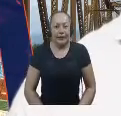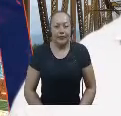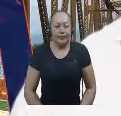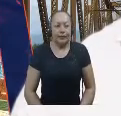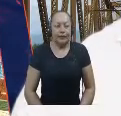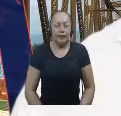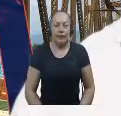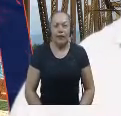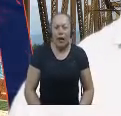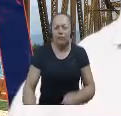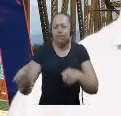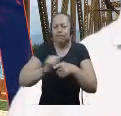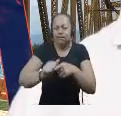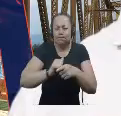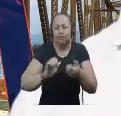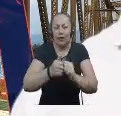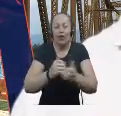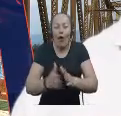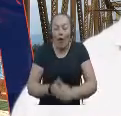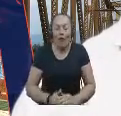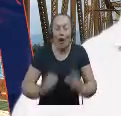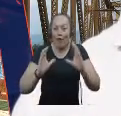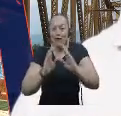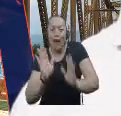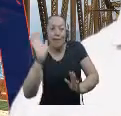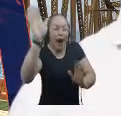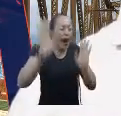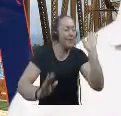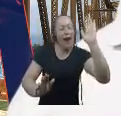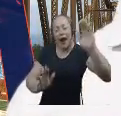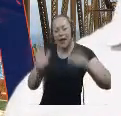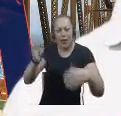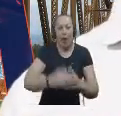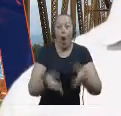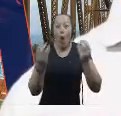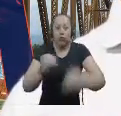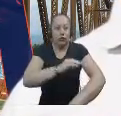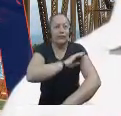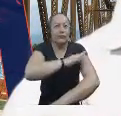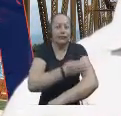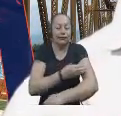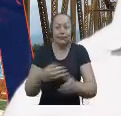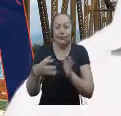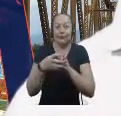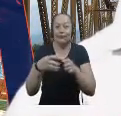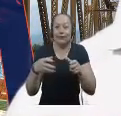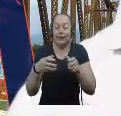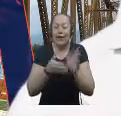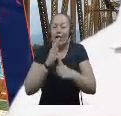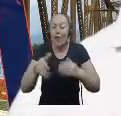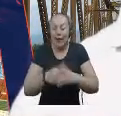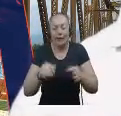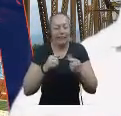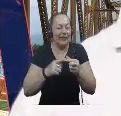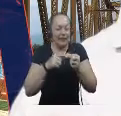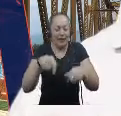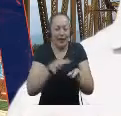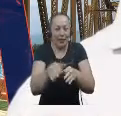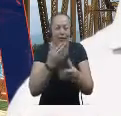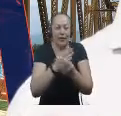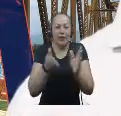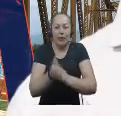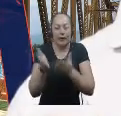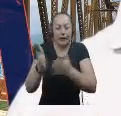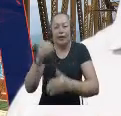La práctica deportiva de balonmano ha tomado mucha fuerza en el departamento de Caldas En especial en el municipio de La Dorada La profesora